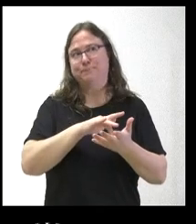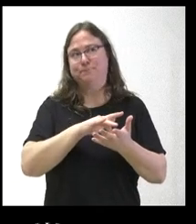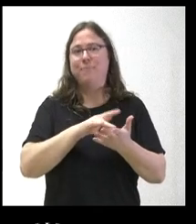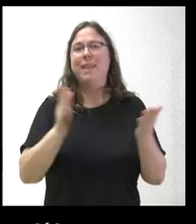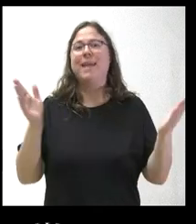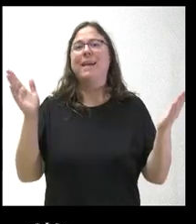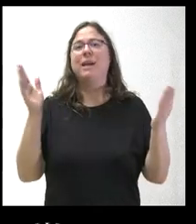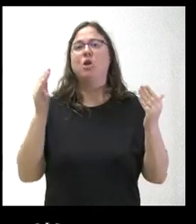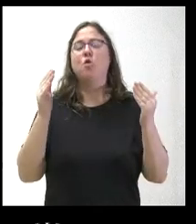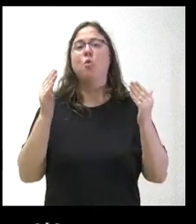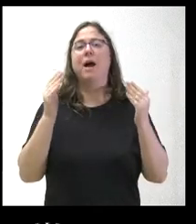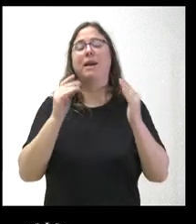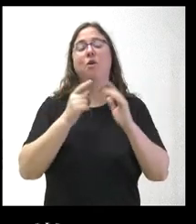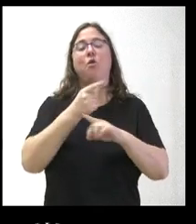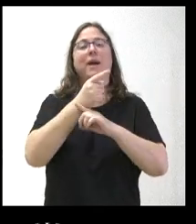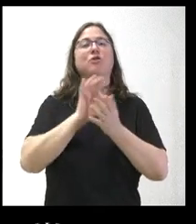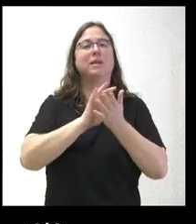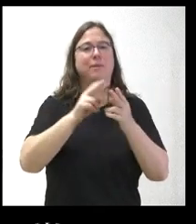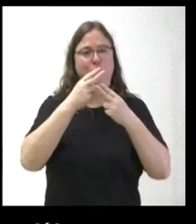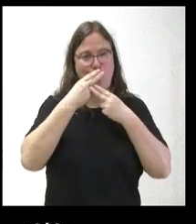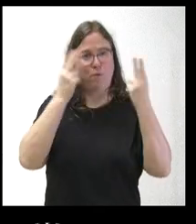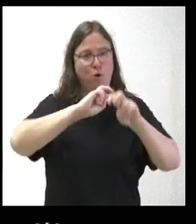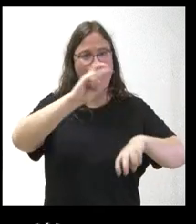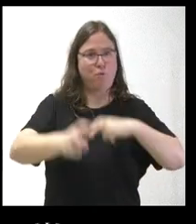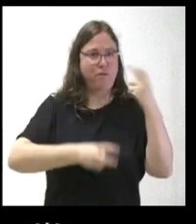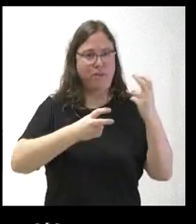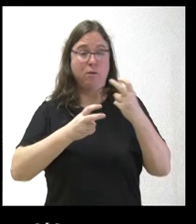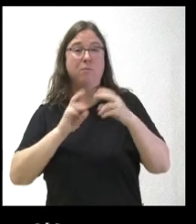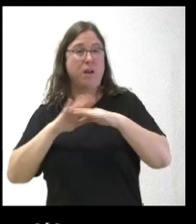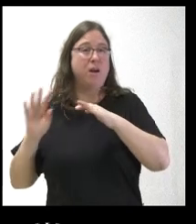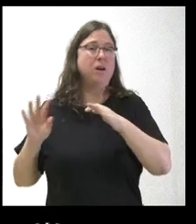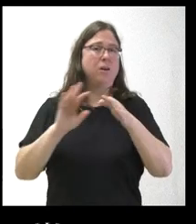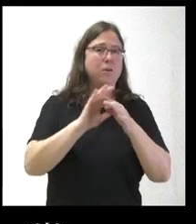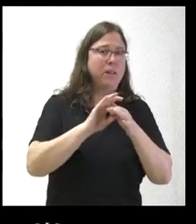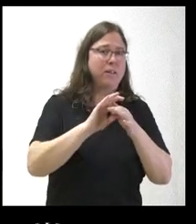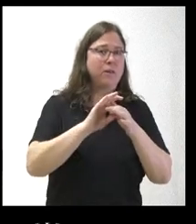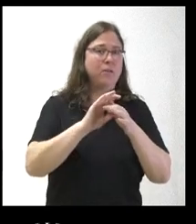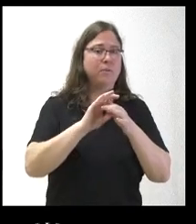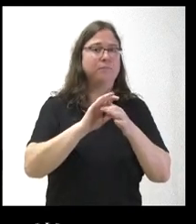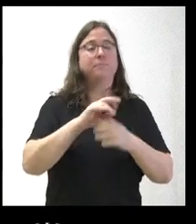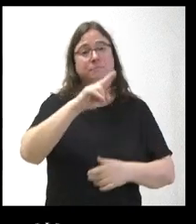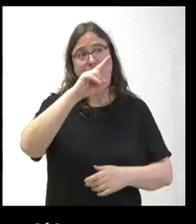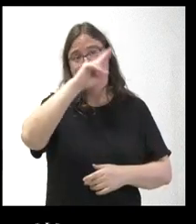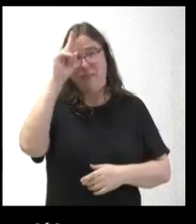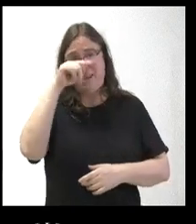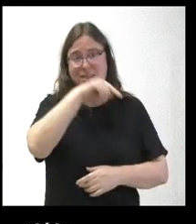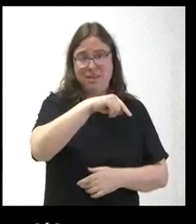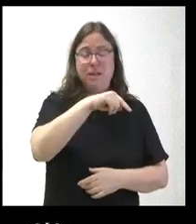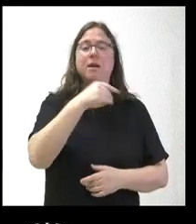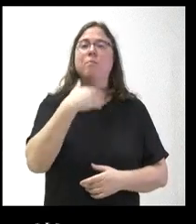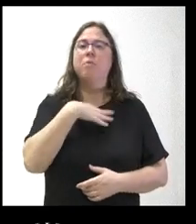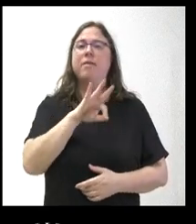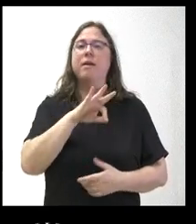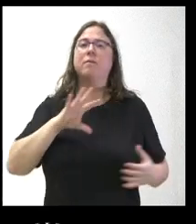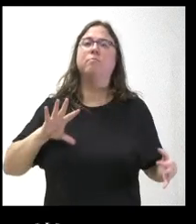de la obligación de servicio público para la conexión ferroviaria entre León y Madrid, que permita aplicar de una